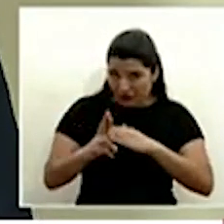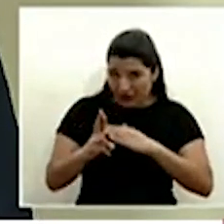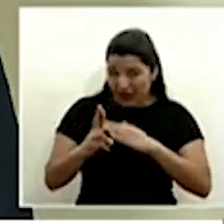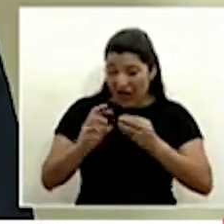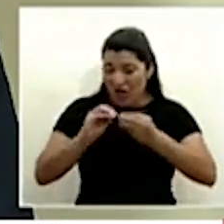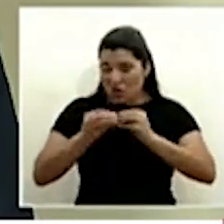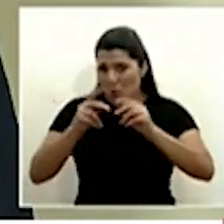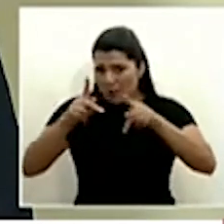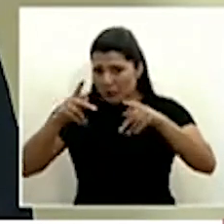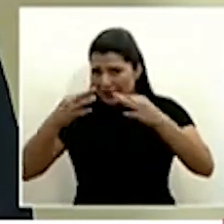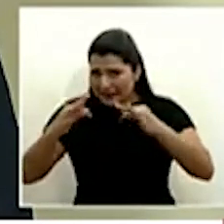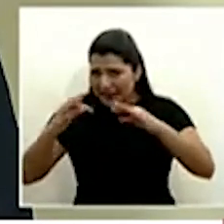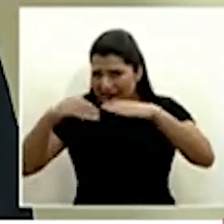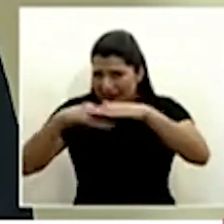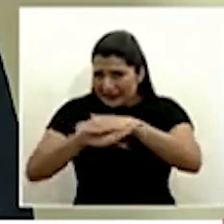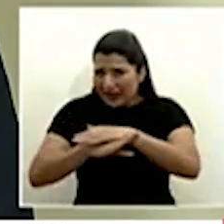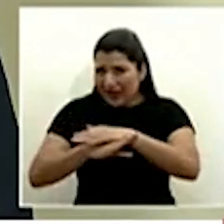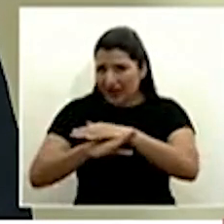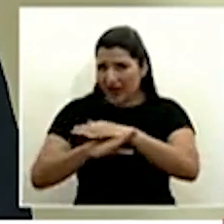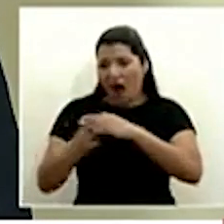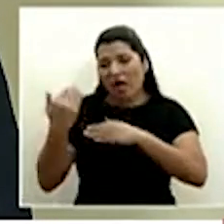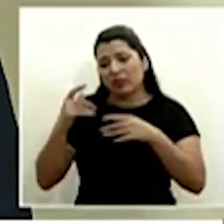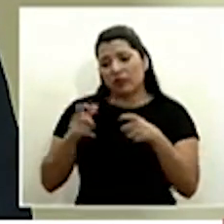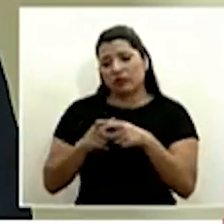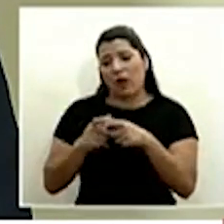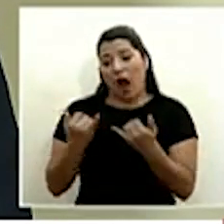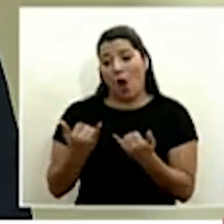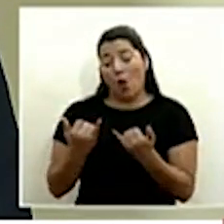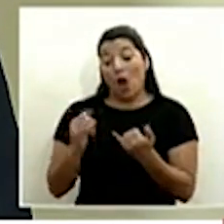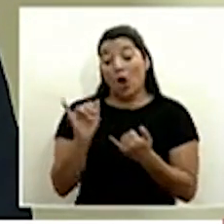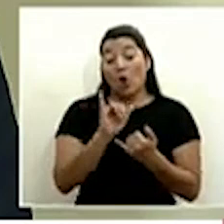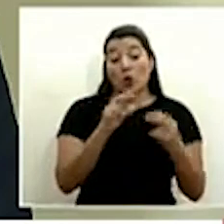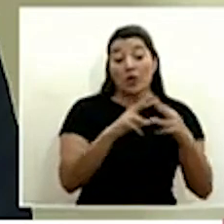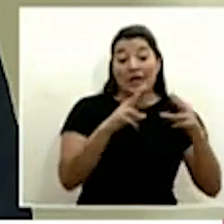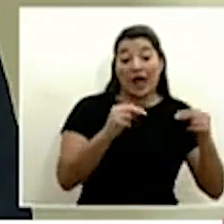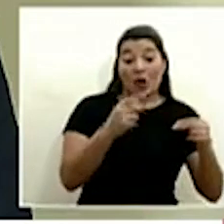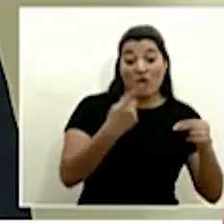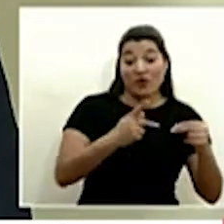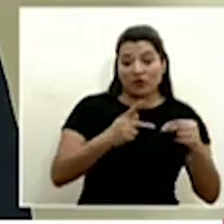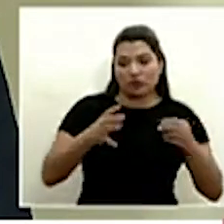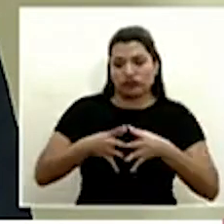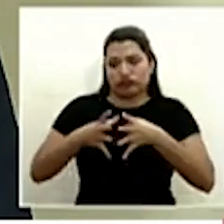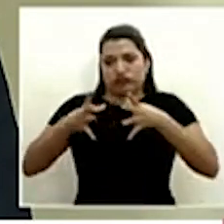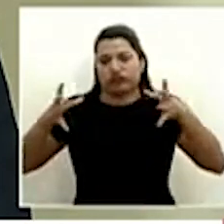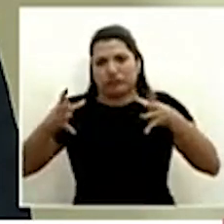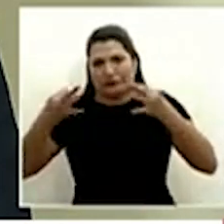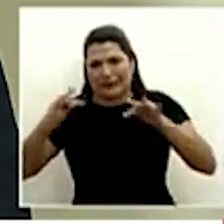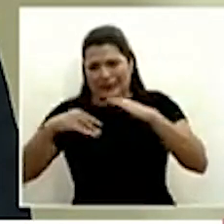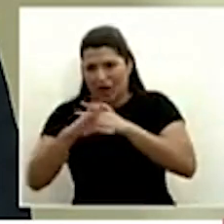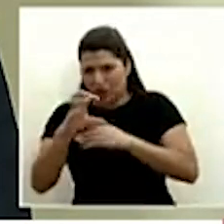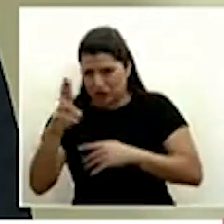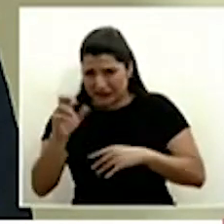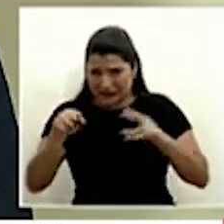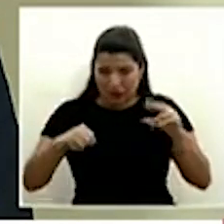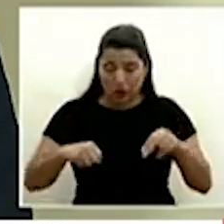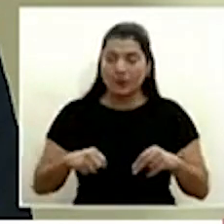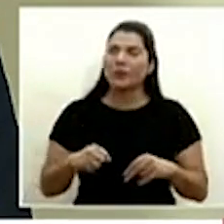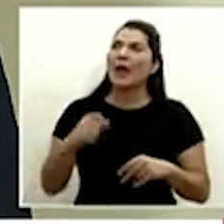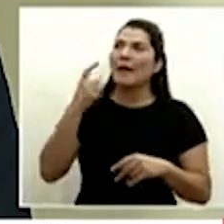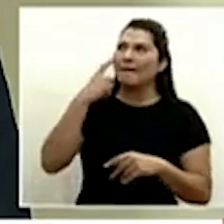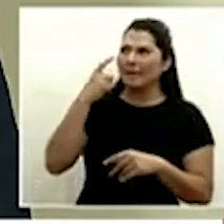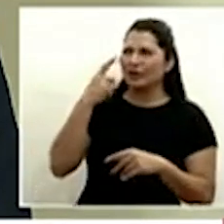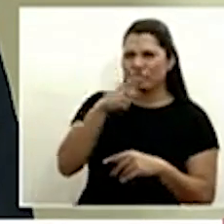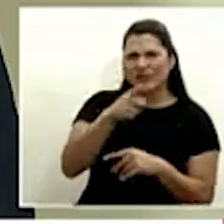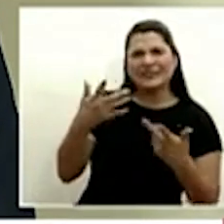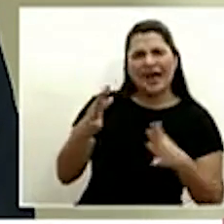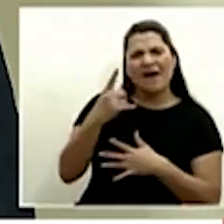mantenido en las 200 personas diarias ese es el habitual que inclusive tuvimos pos semana santa me parece si